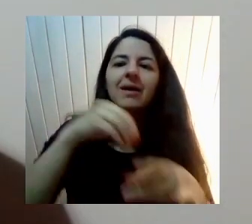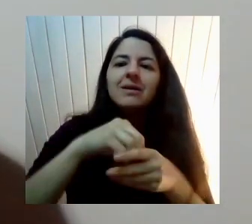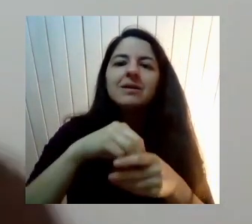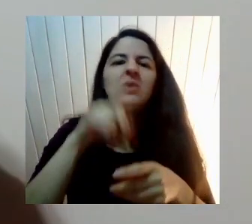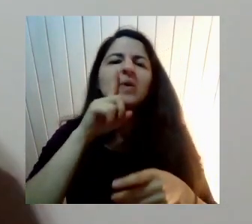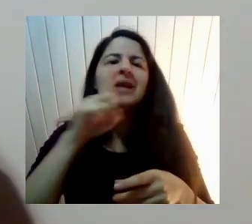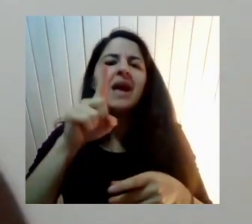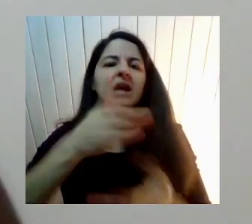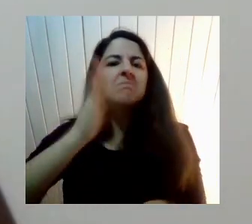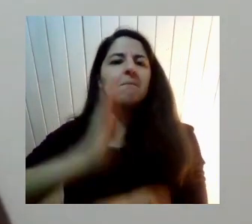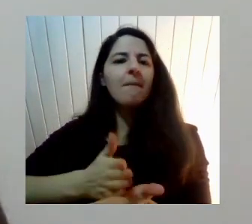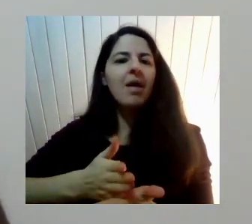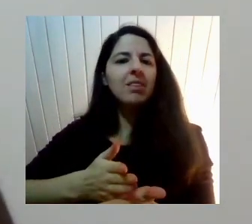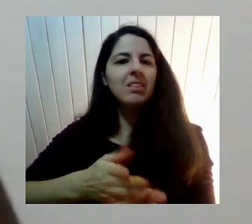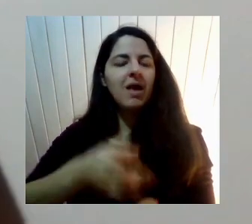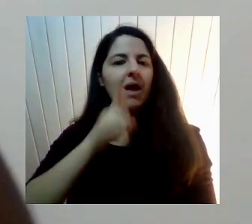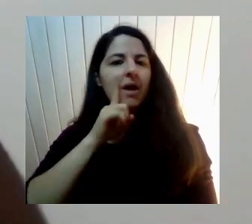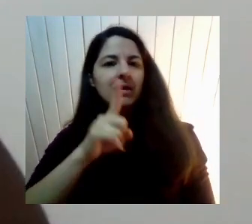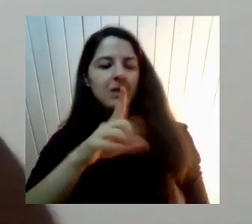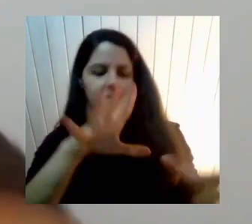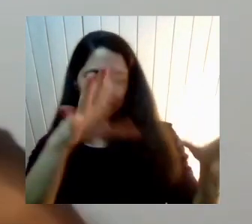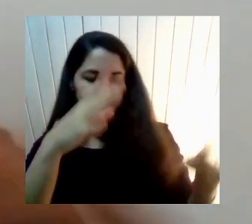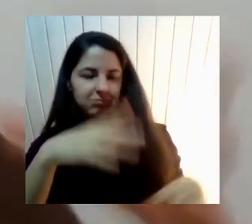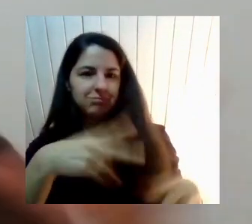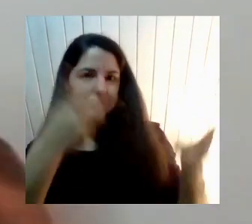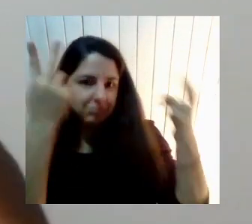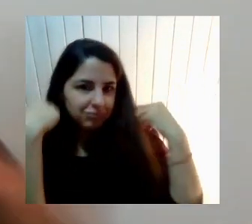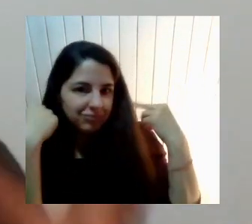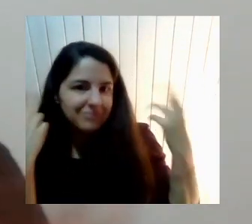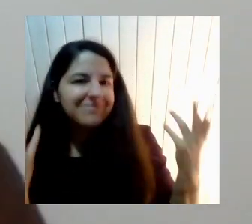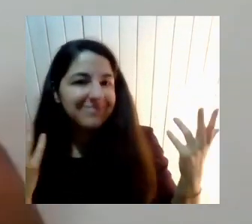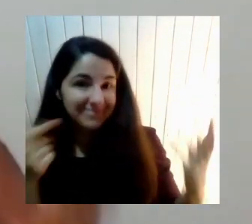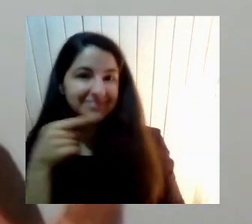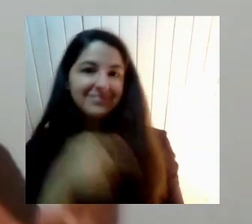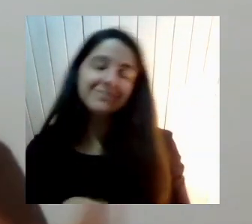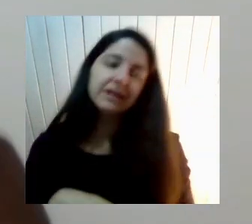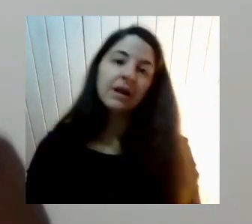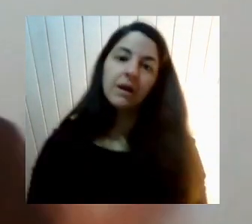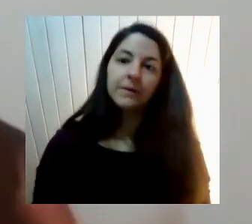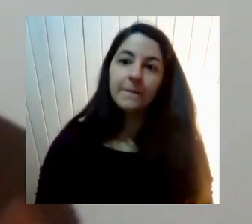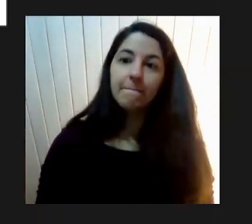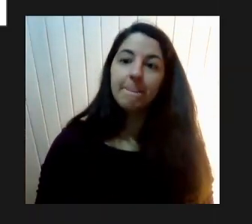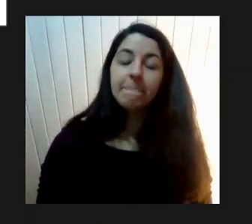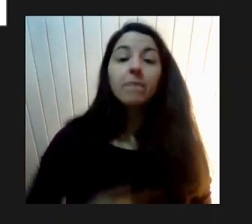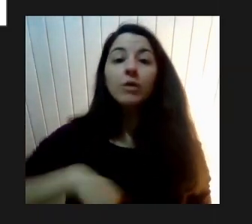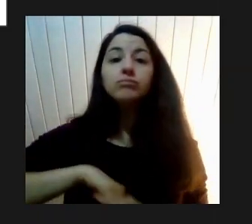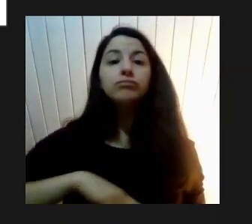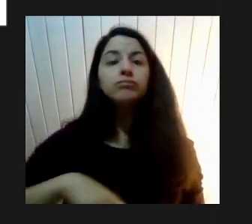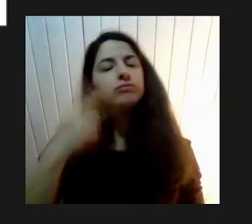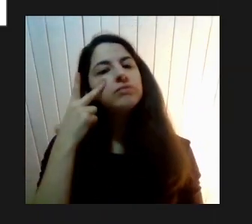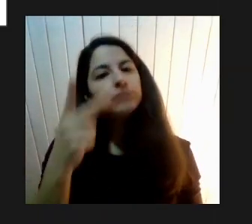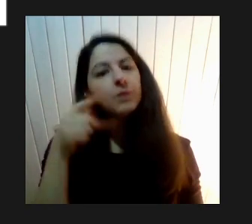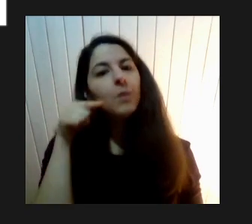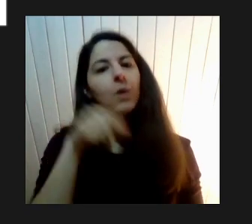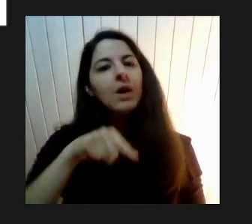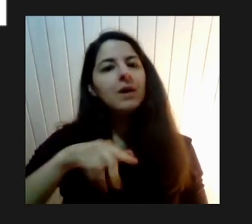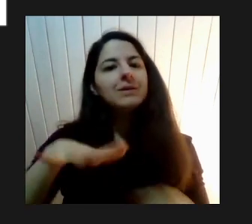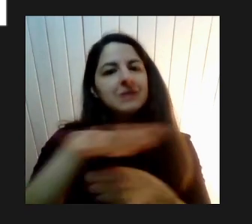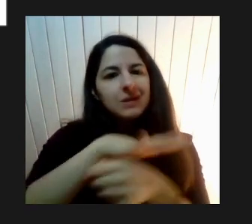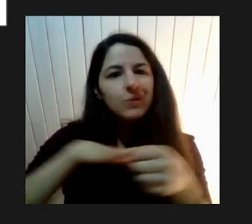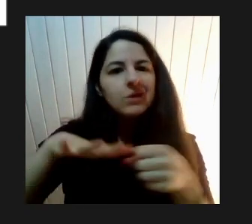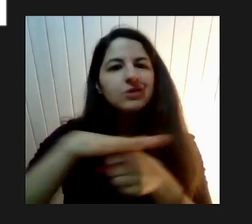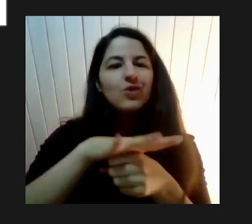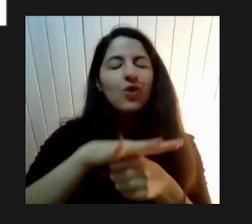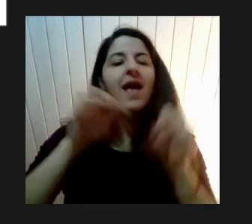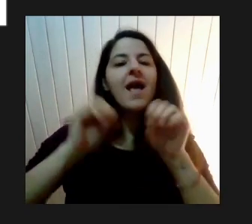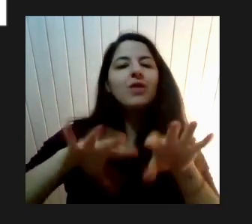quiénes son Aquellos que las reciben Y ahí nos encontramos En este escenario Como de esta constatación De que la educación Era sexista Porque se enseñaba De una